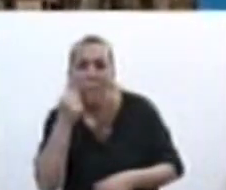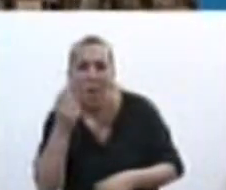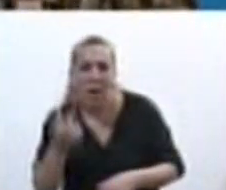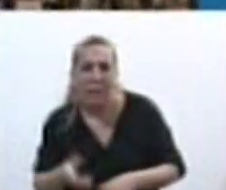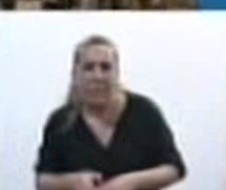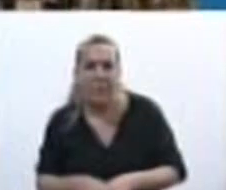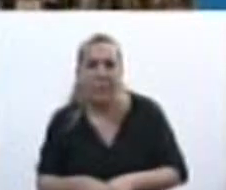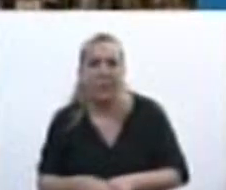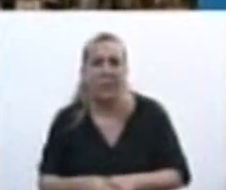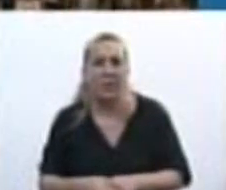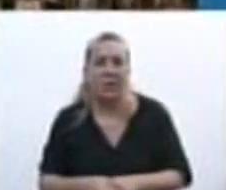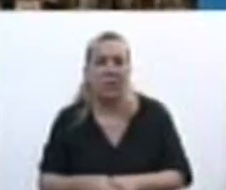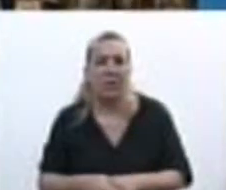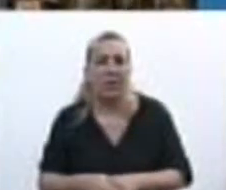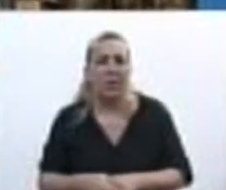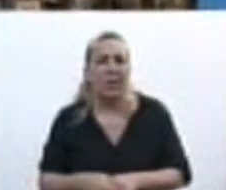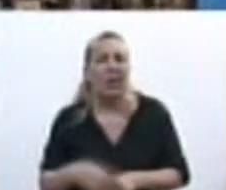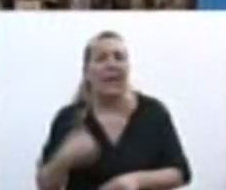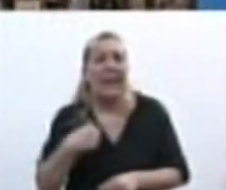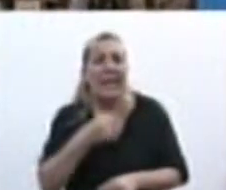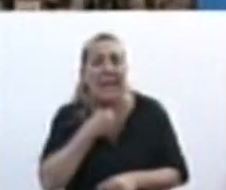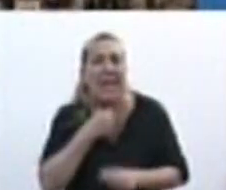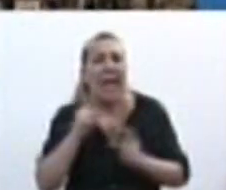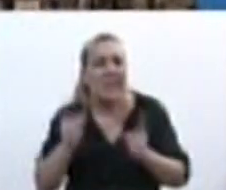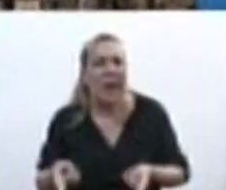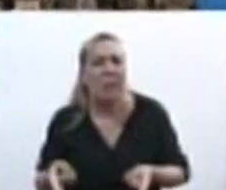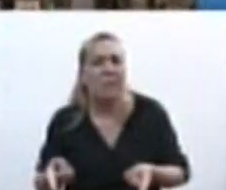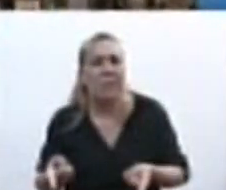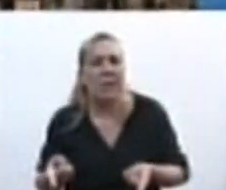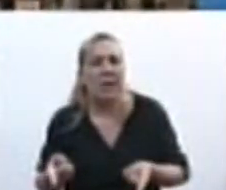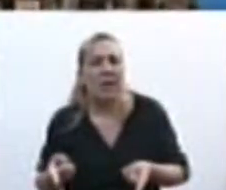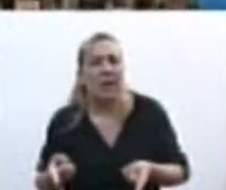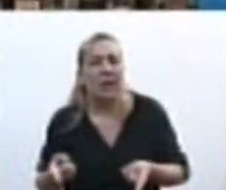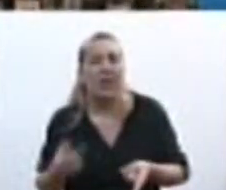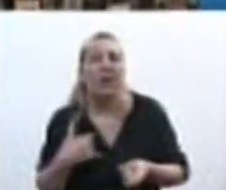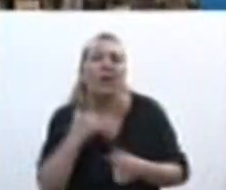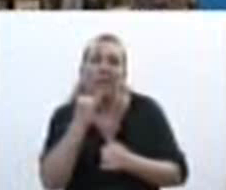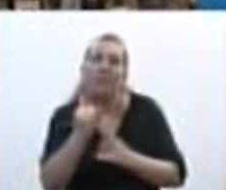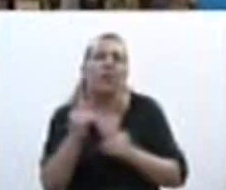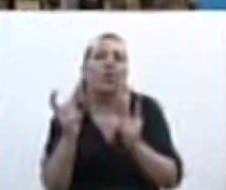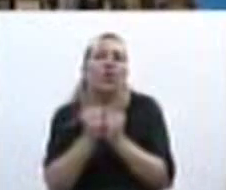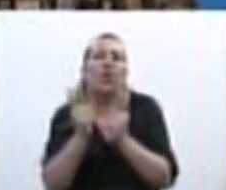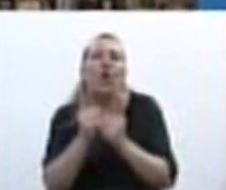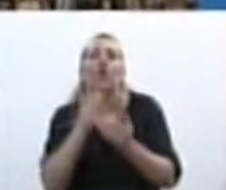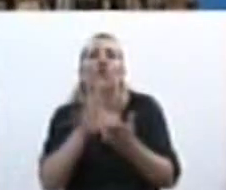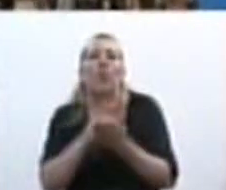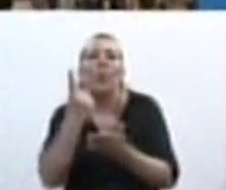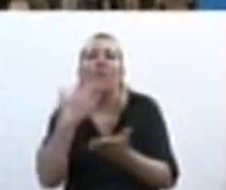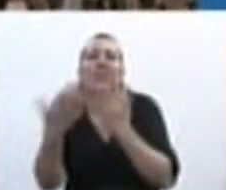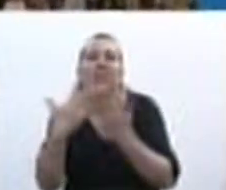cuanto a este aspecto y quería también compartir unas breves palabras en una entrevista al profesor